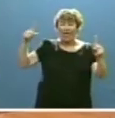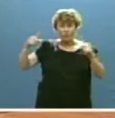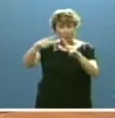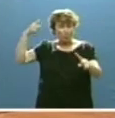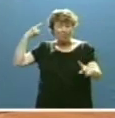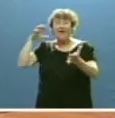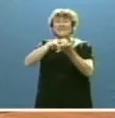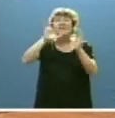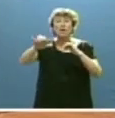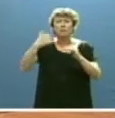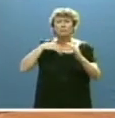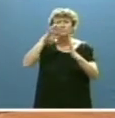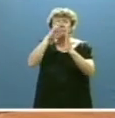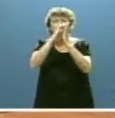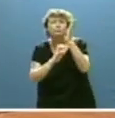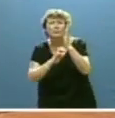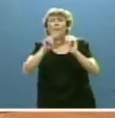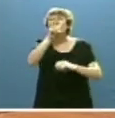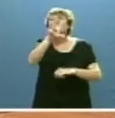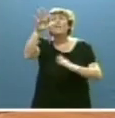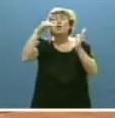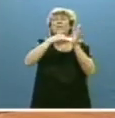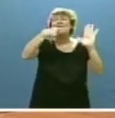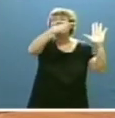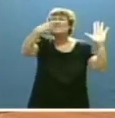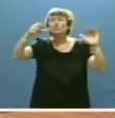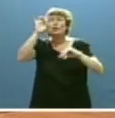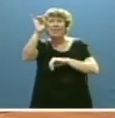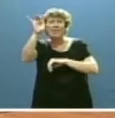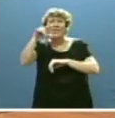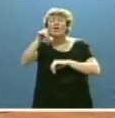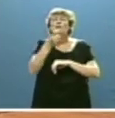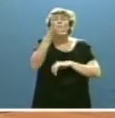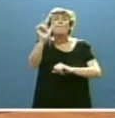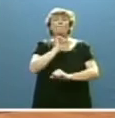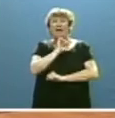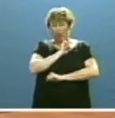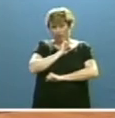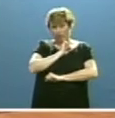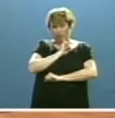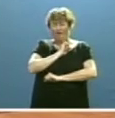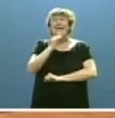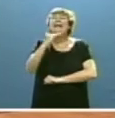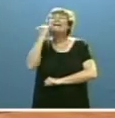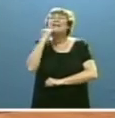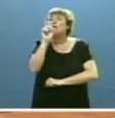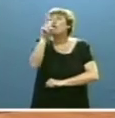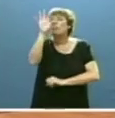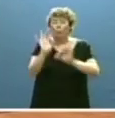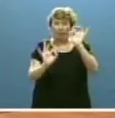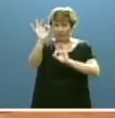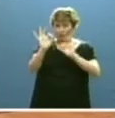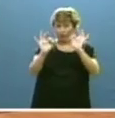ha reducido en 25.615 su número de parados, casi un 12%,